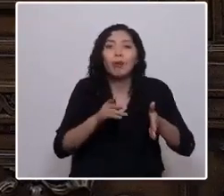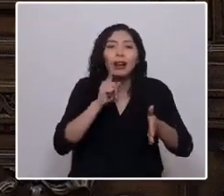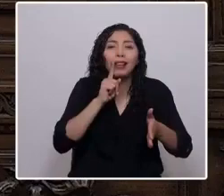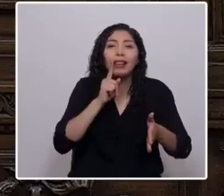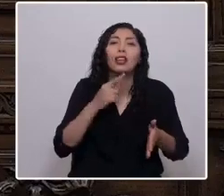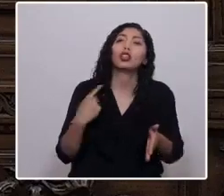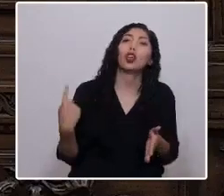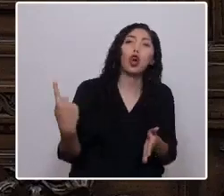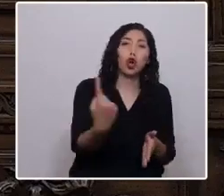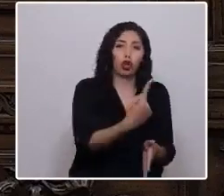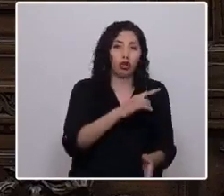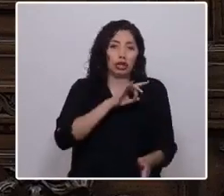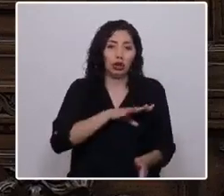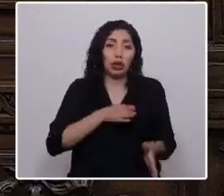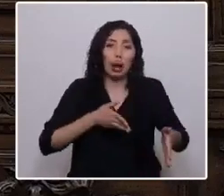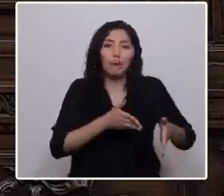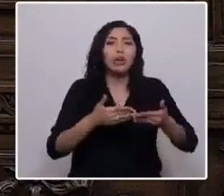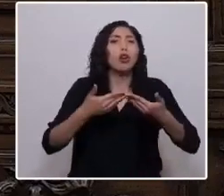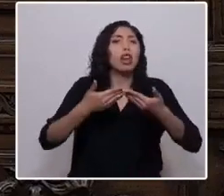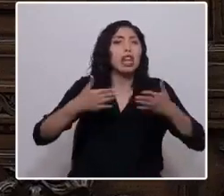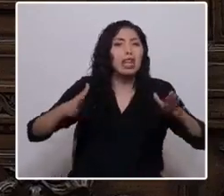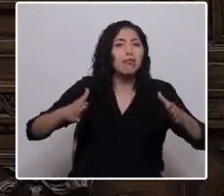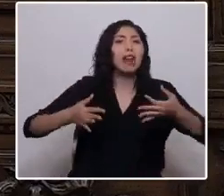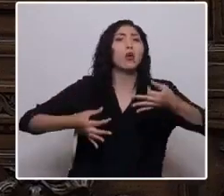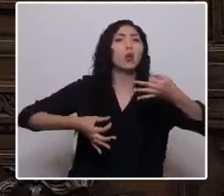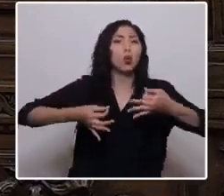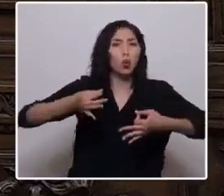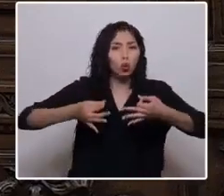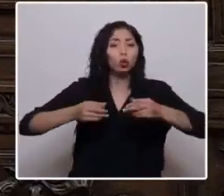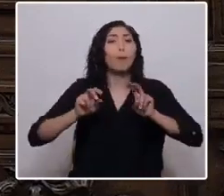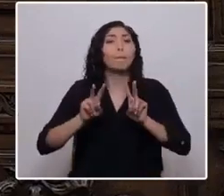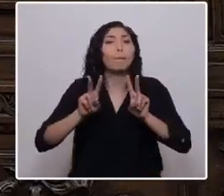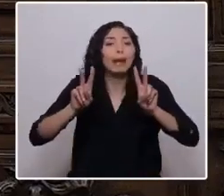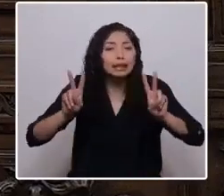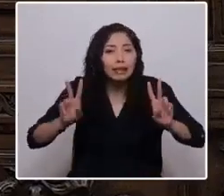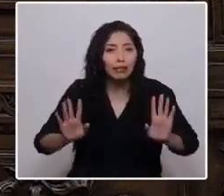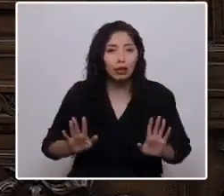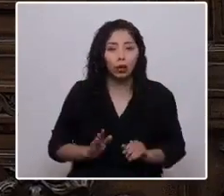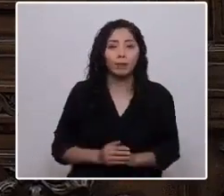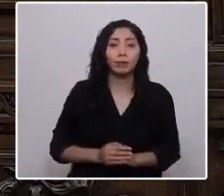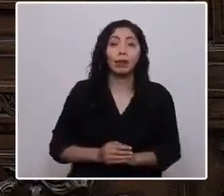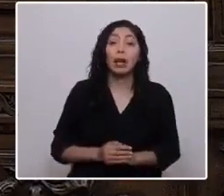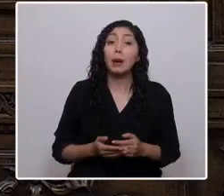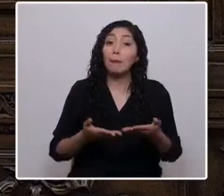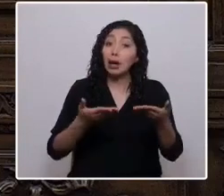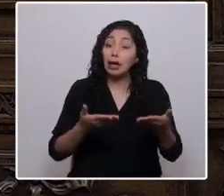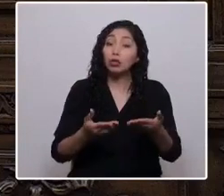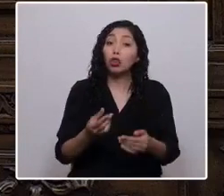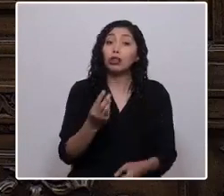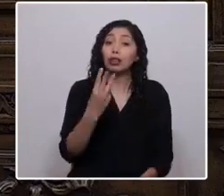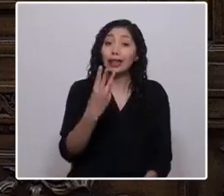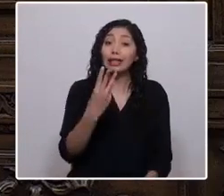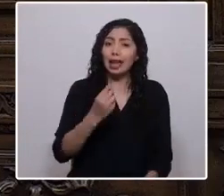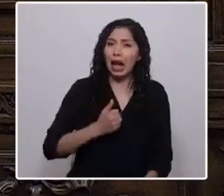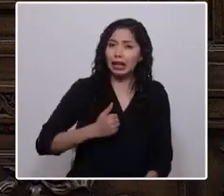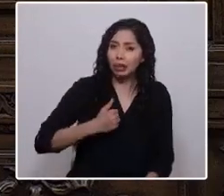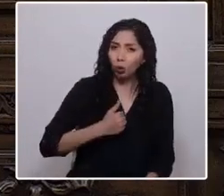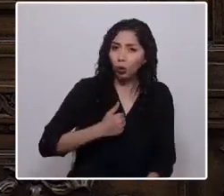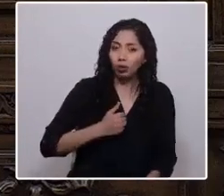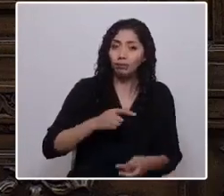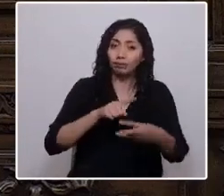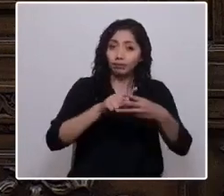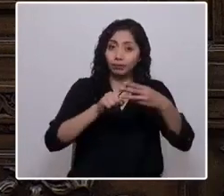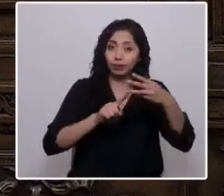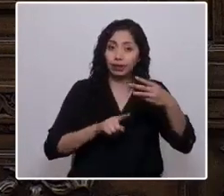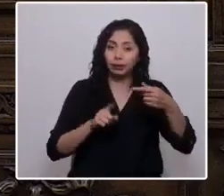un camino libre, razonable, justo y pacífico. Para ello, tres actitudes. Respeto total